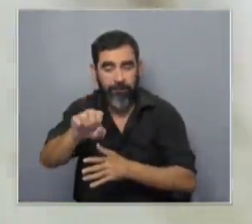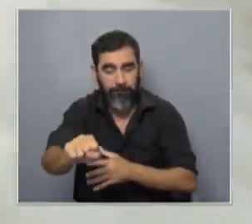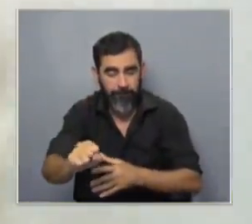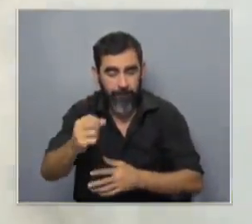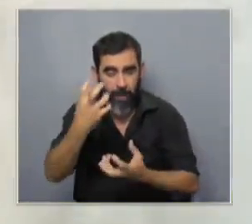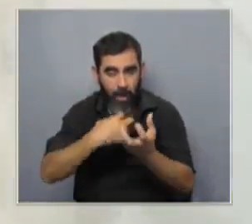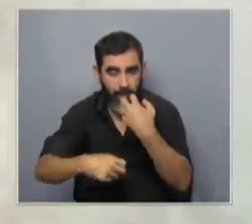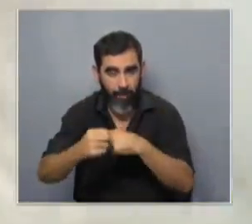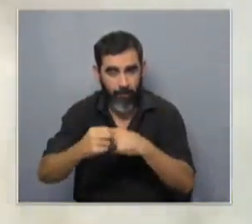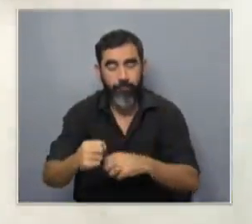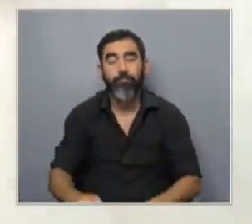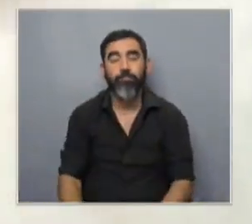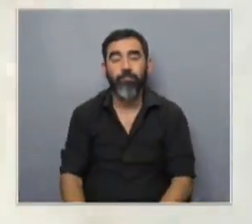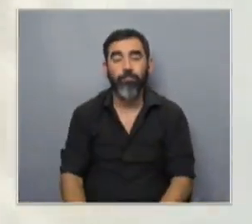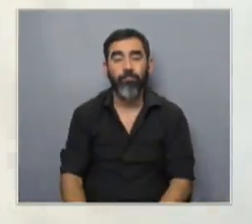todos los depredadores